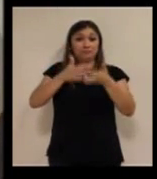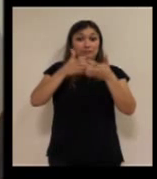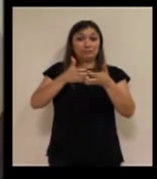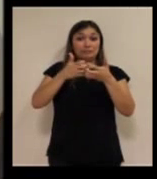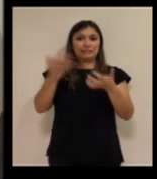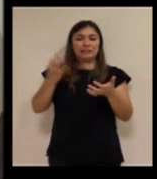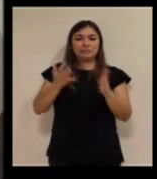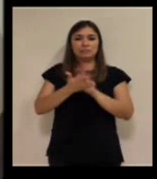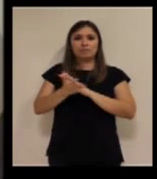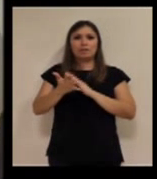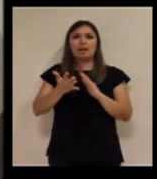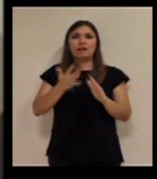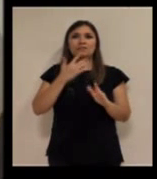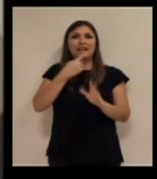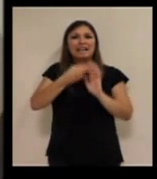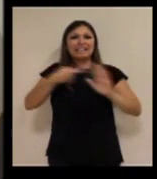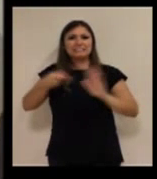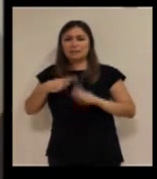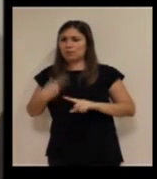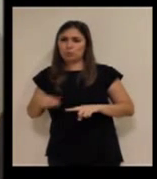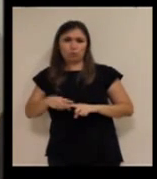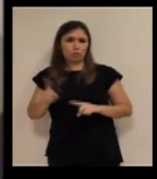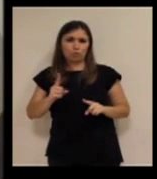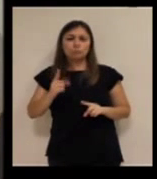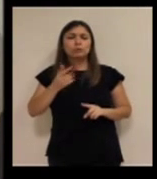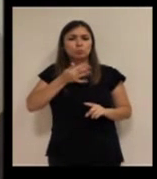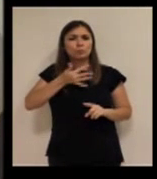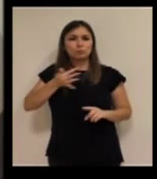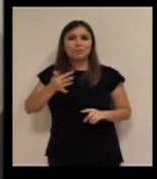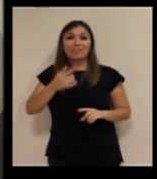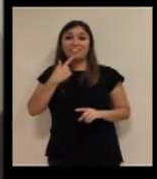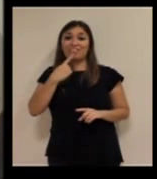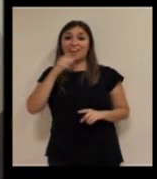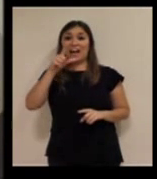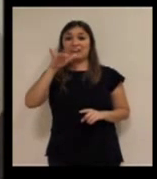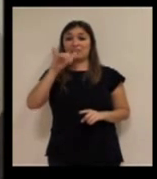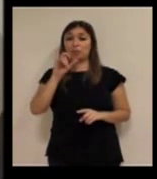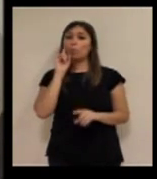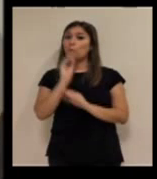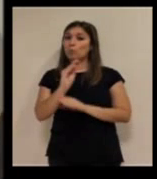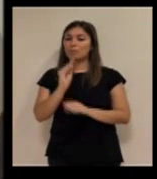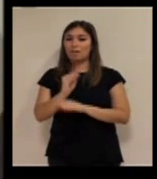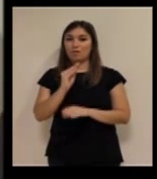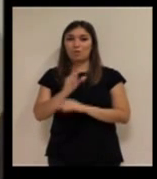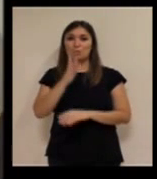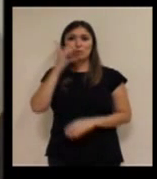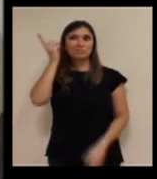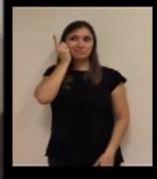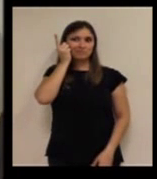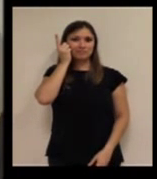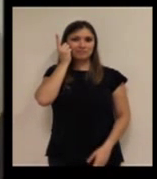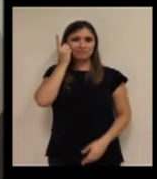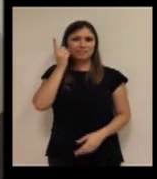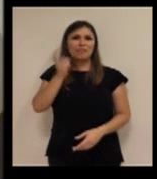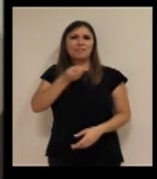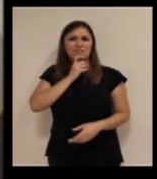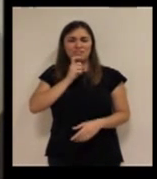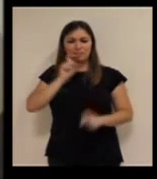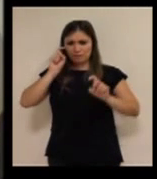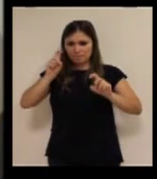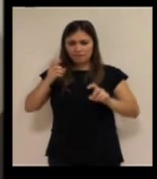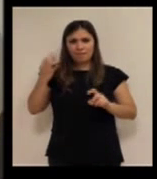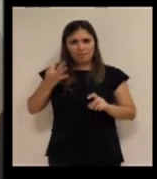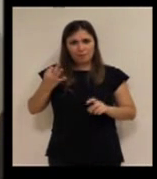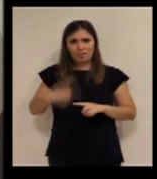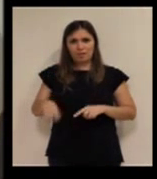efecto, será algo que añada, nunca restará. Alicia comenta, cuidado, porque no es una tecnología invisible, no es transparente, es compleja, hay que enseñar.